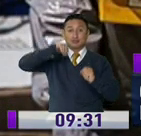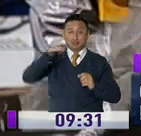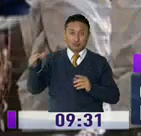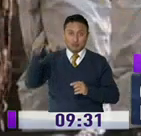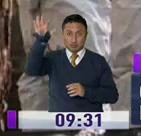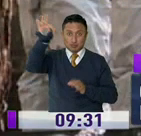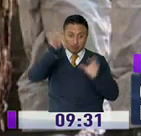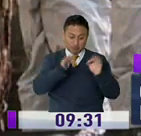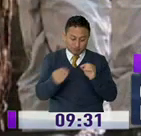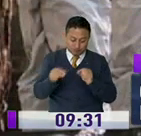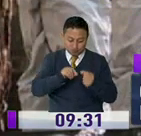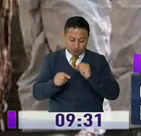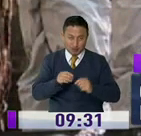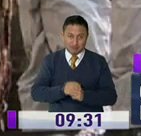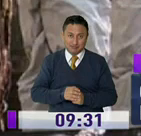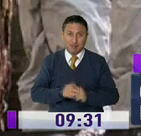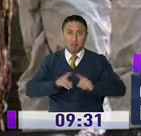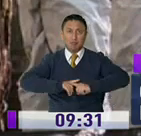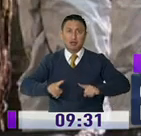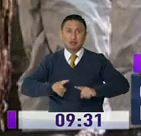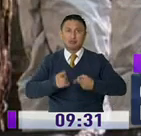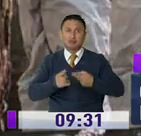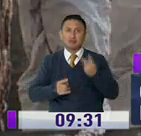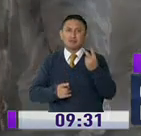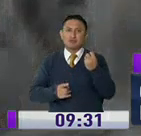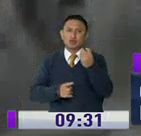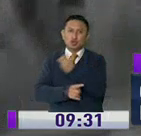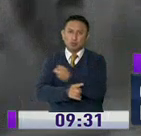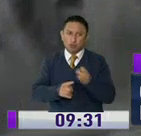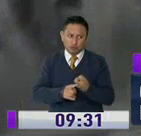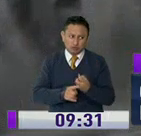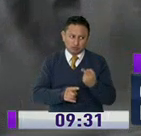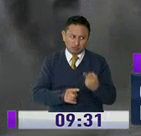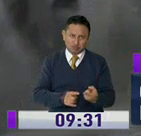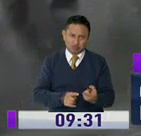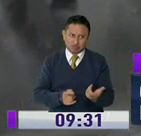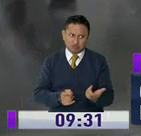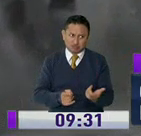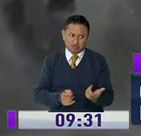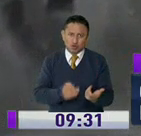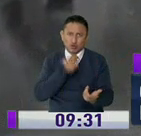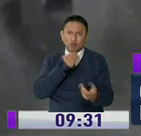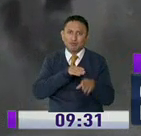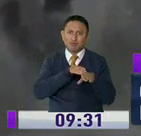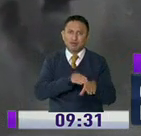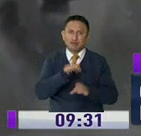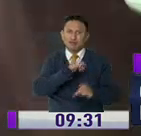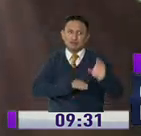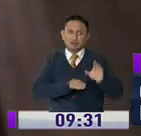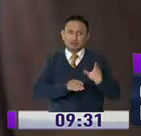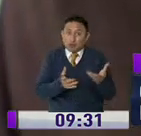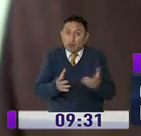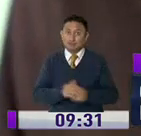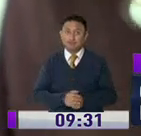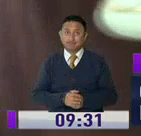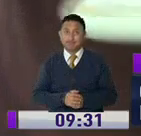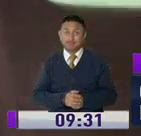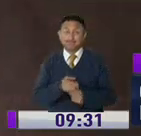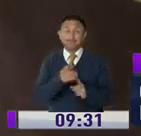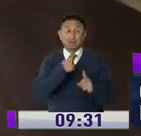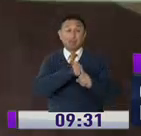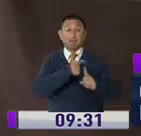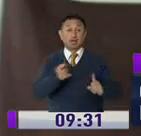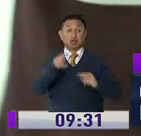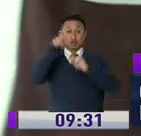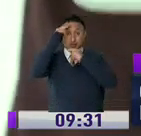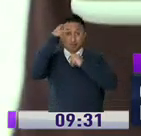artificial del COVID. Pero en los más de 12 minutos que dura el video, no se explica con un sustento científico esto. Aunque el impacto de las